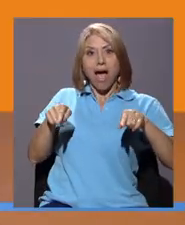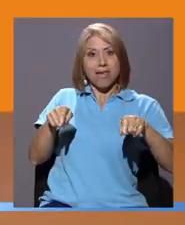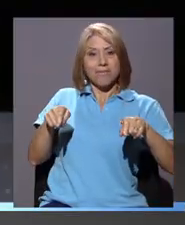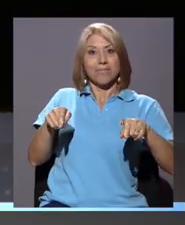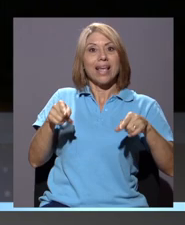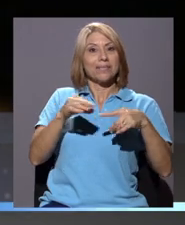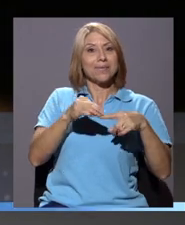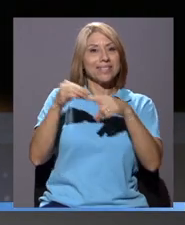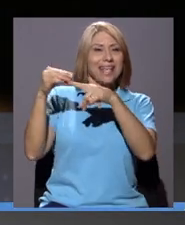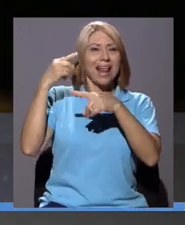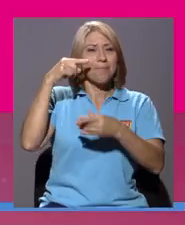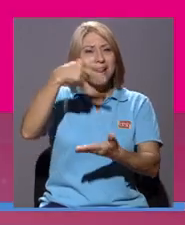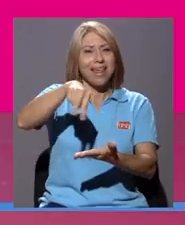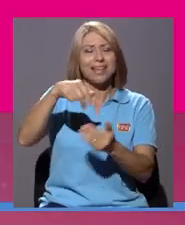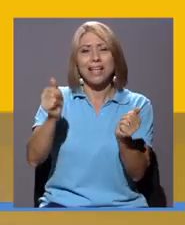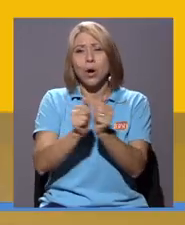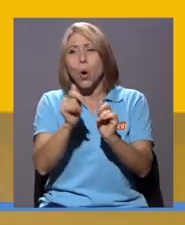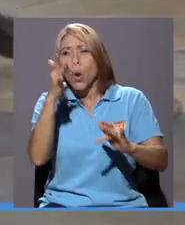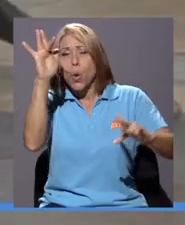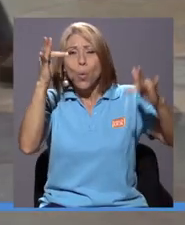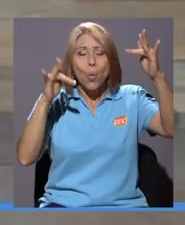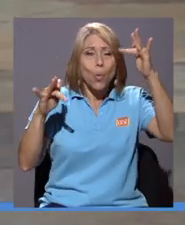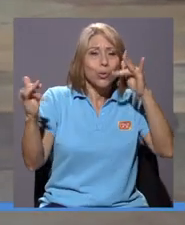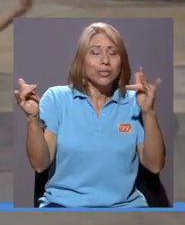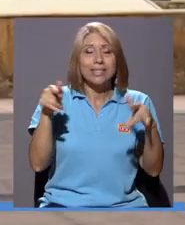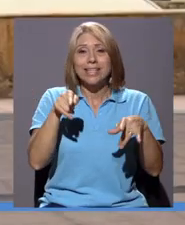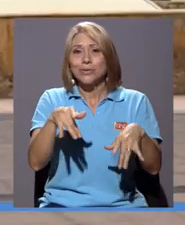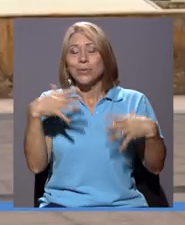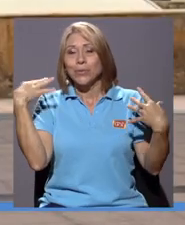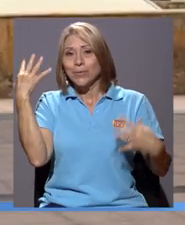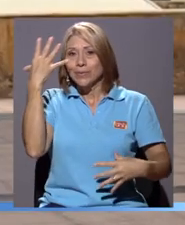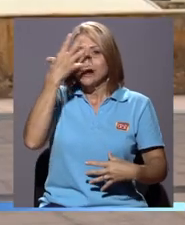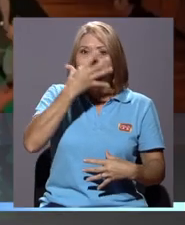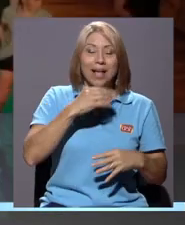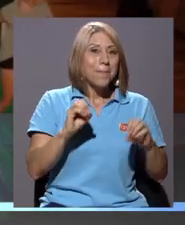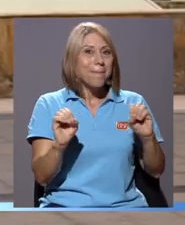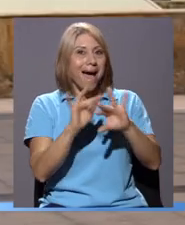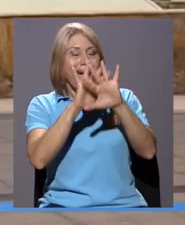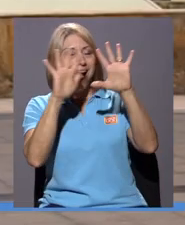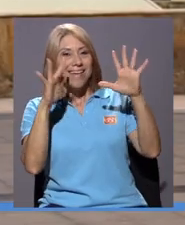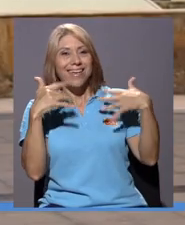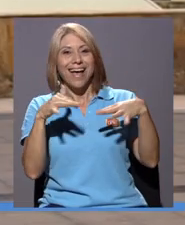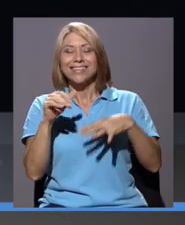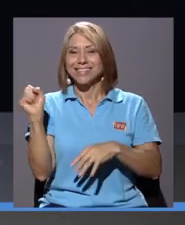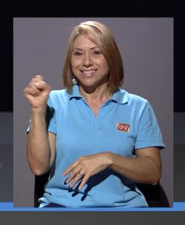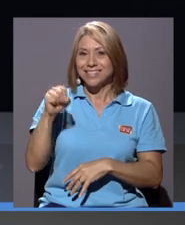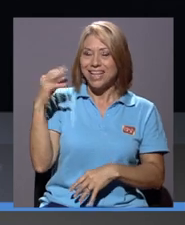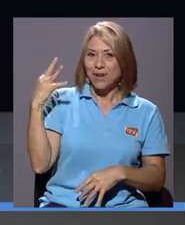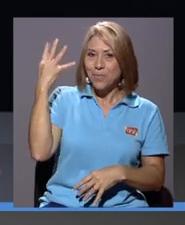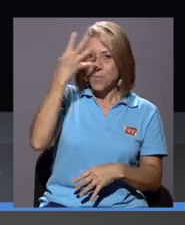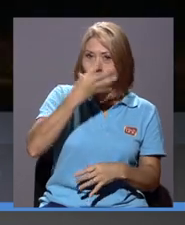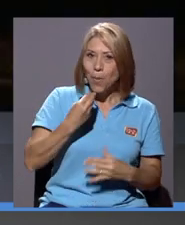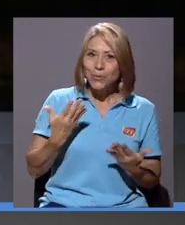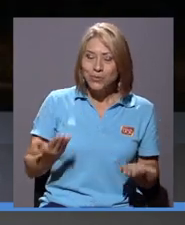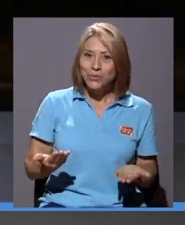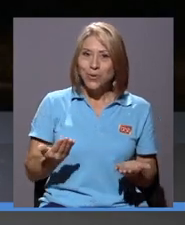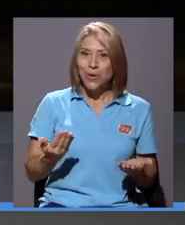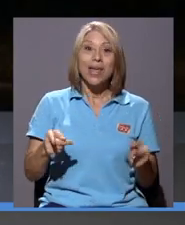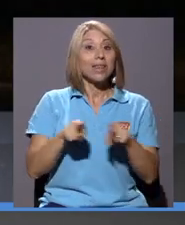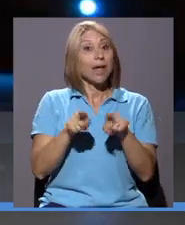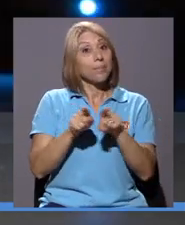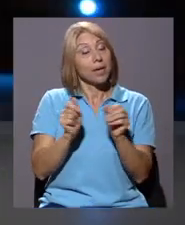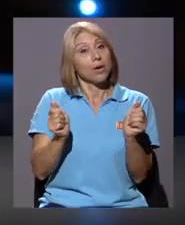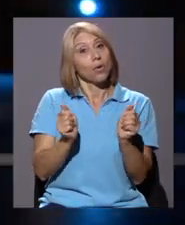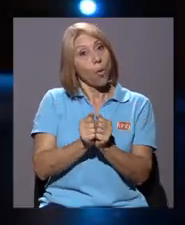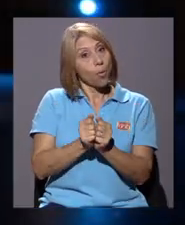danza con luces, con todo. Se convierte eso en una cosa mágica. Sin duda. ¿Verdad? Y aderezada con el asunto del